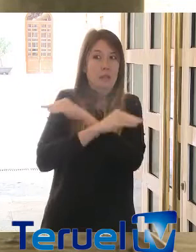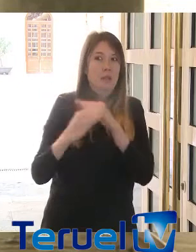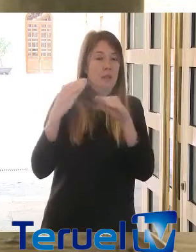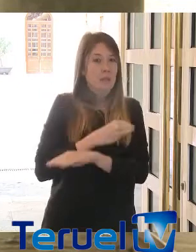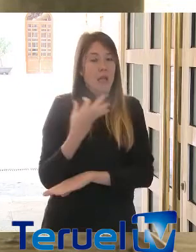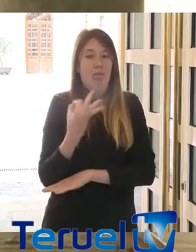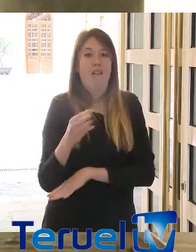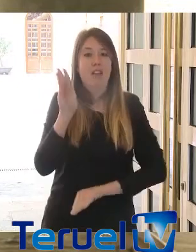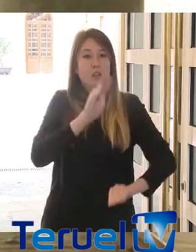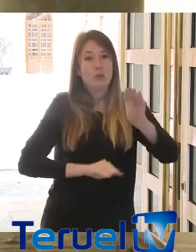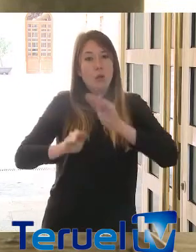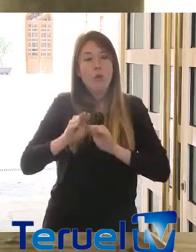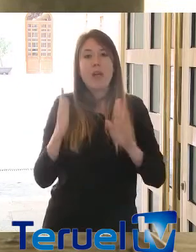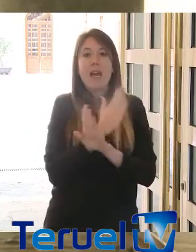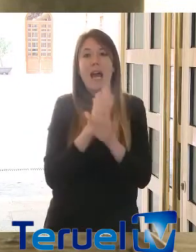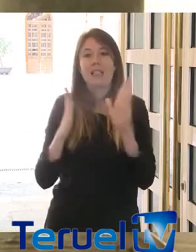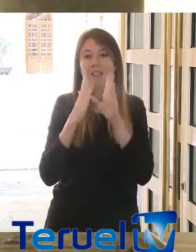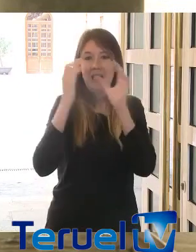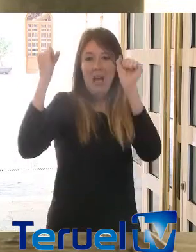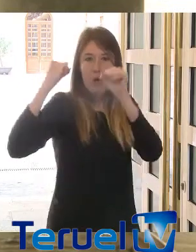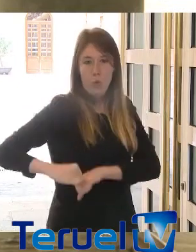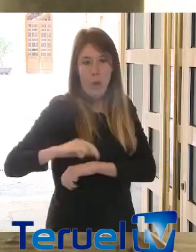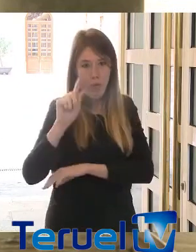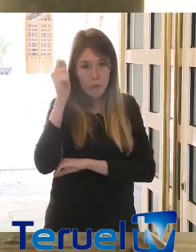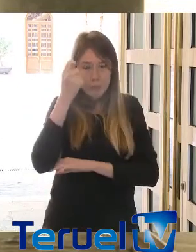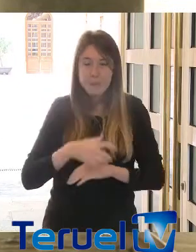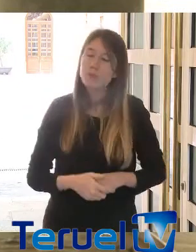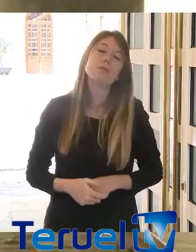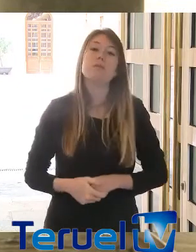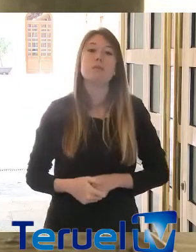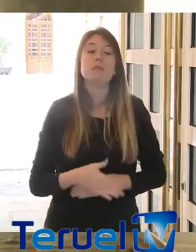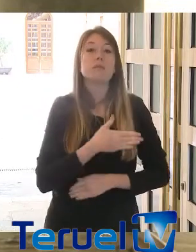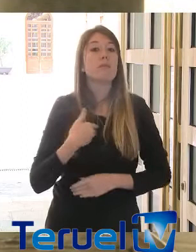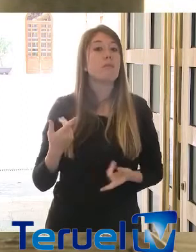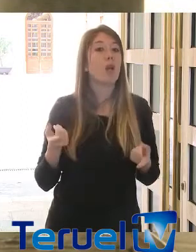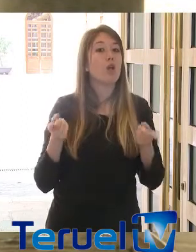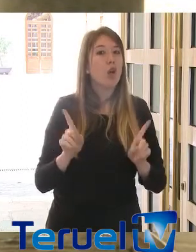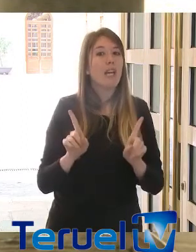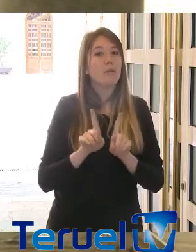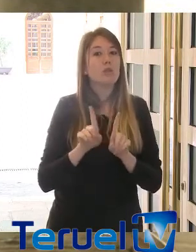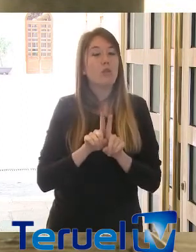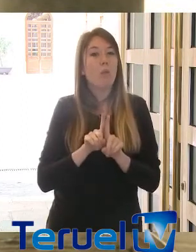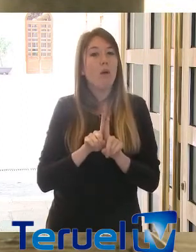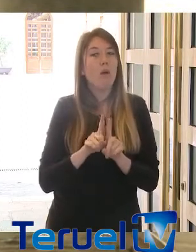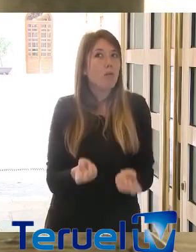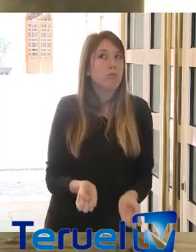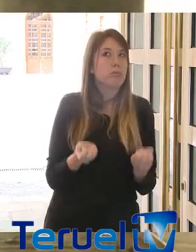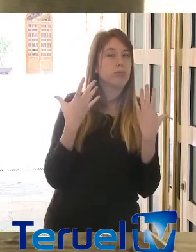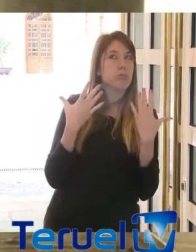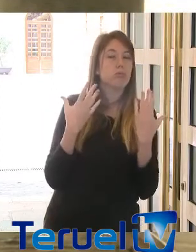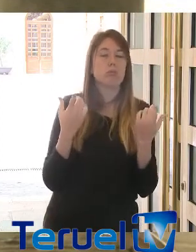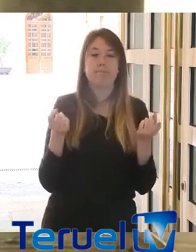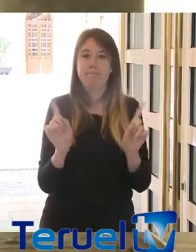habrá que solventar por la vía del acuerdo. No queremos dormirnos en los laureles, queremos